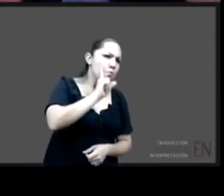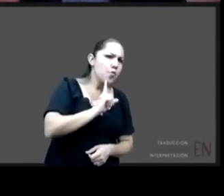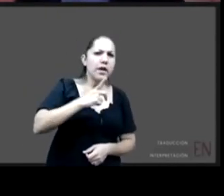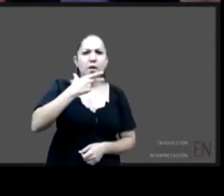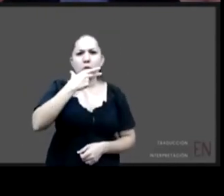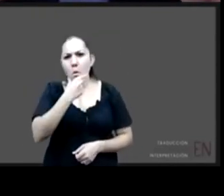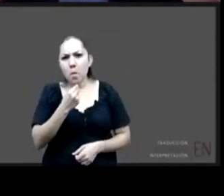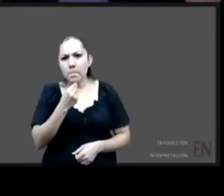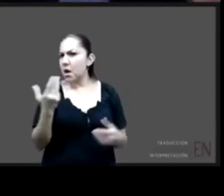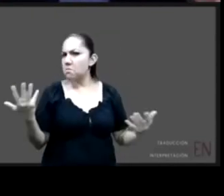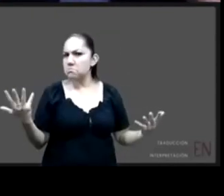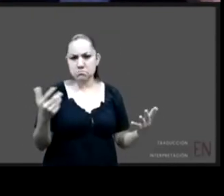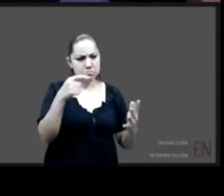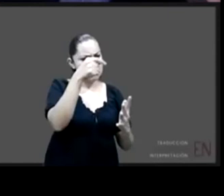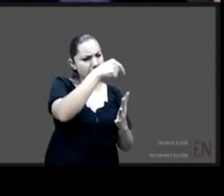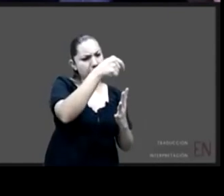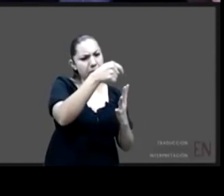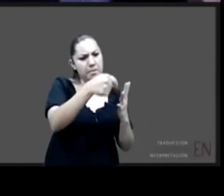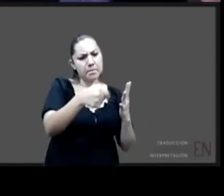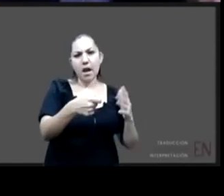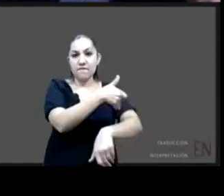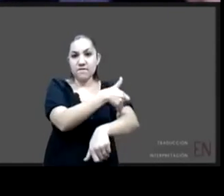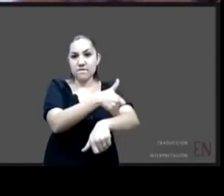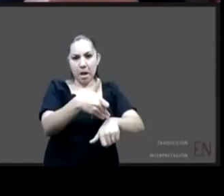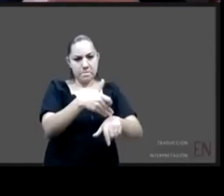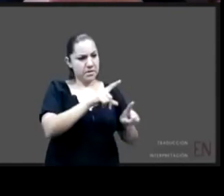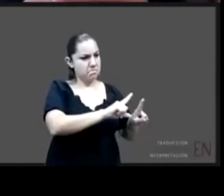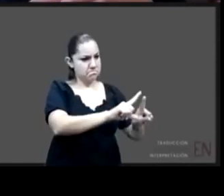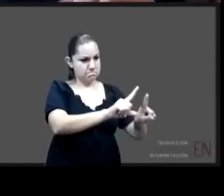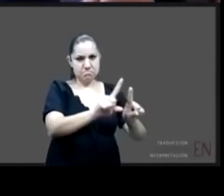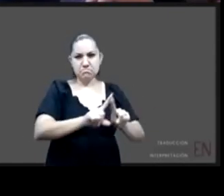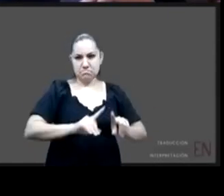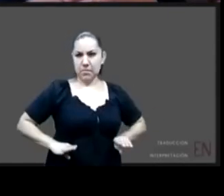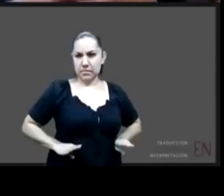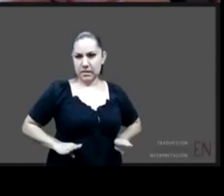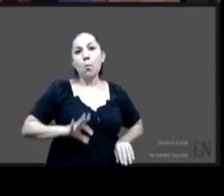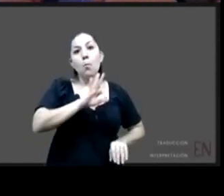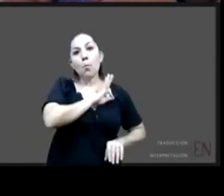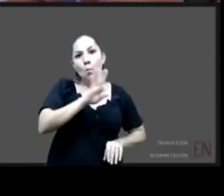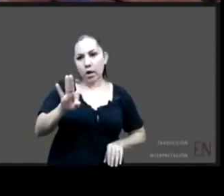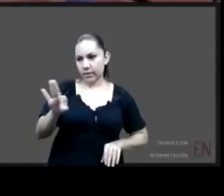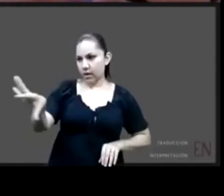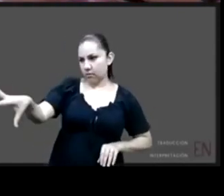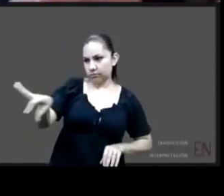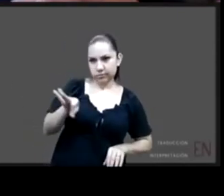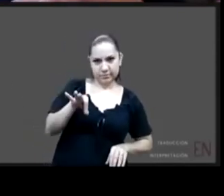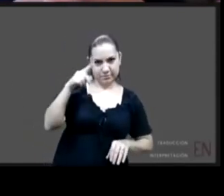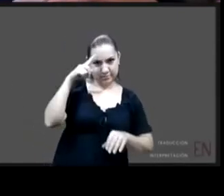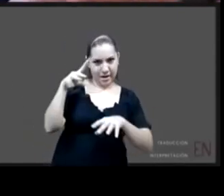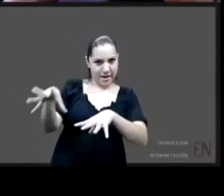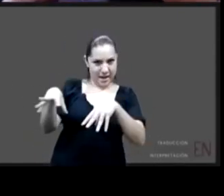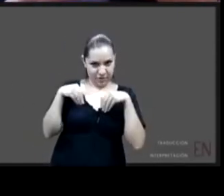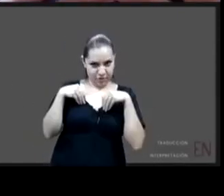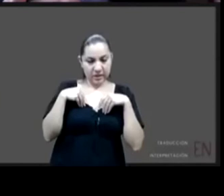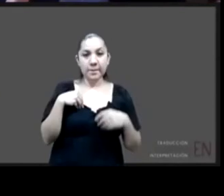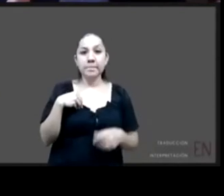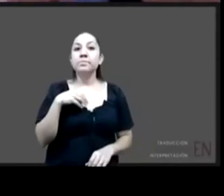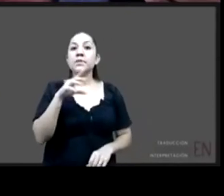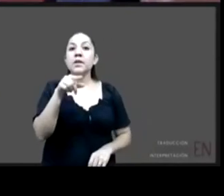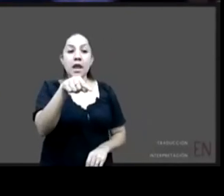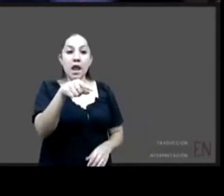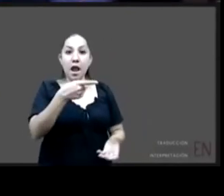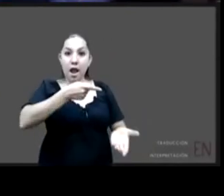diversidad sino de los requisitos la estructura la salud mental que pueda tener una familia